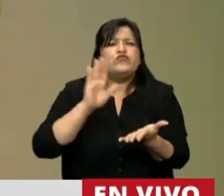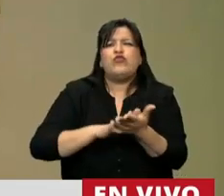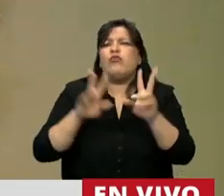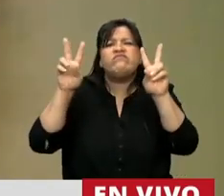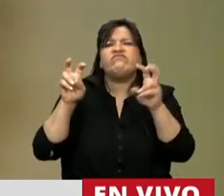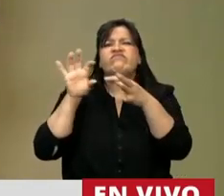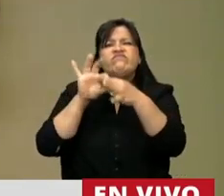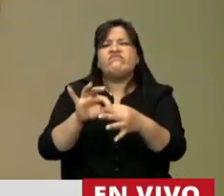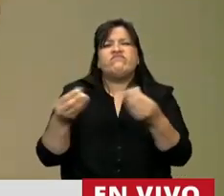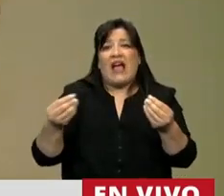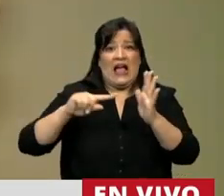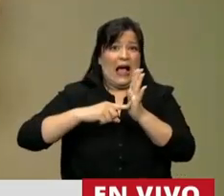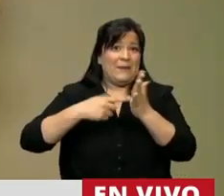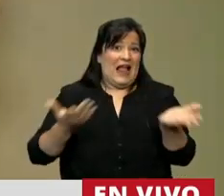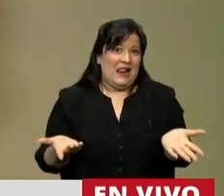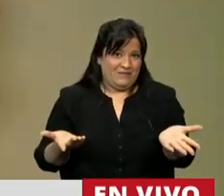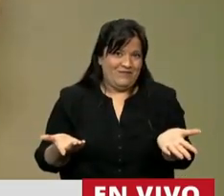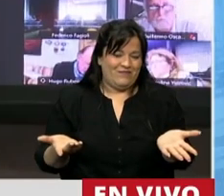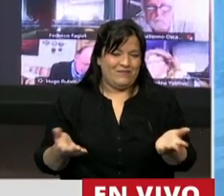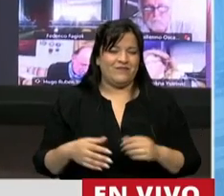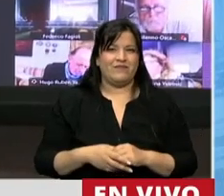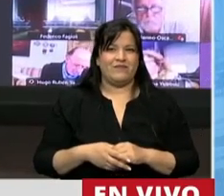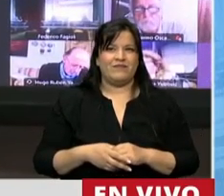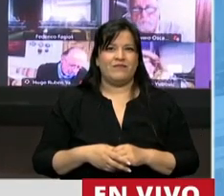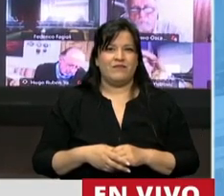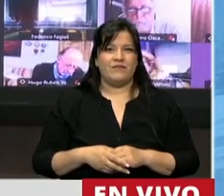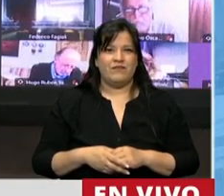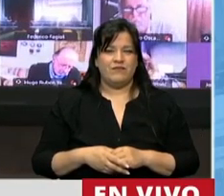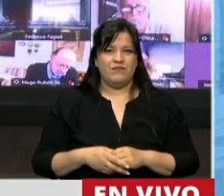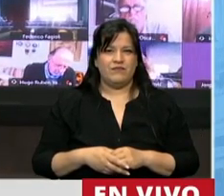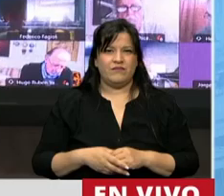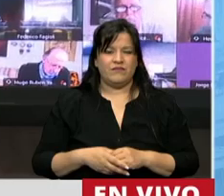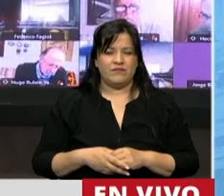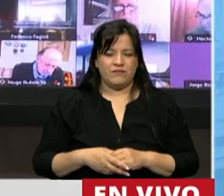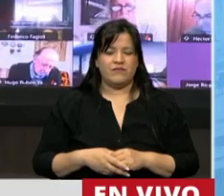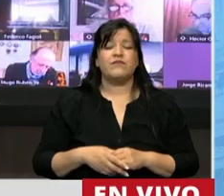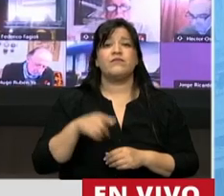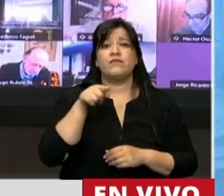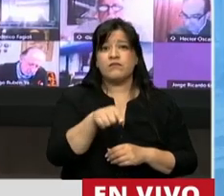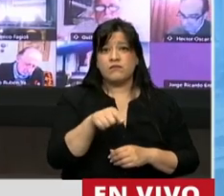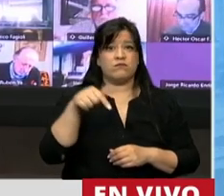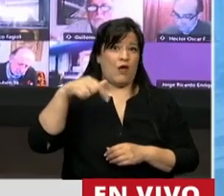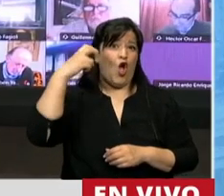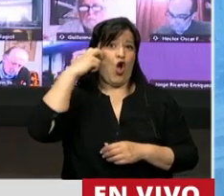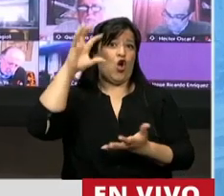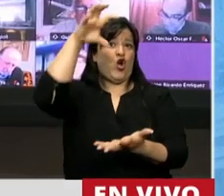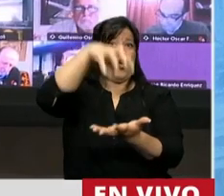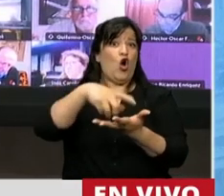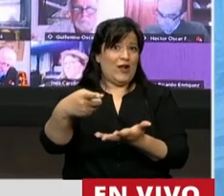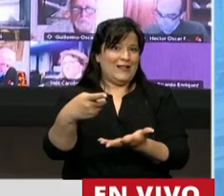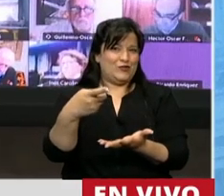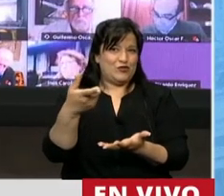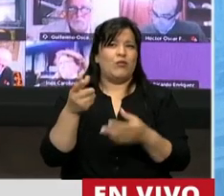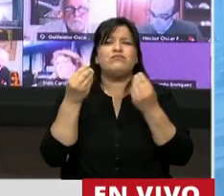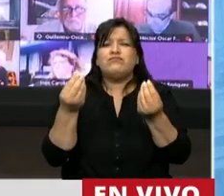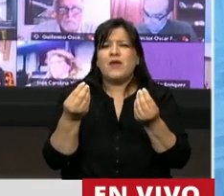la capital. En este caso, las capitales internas. Es una atribución de este Congreso y remite